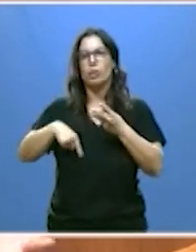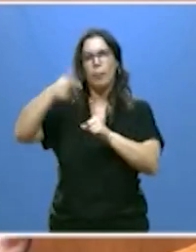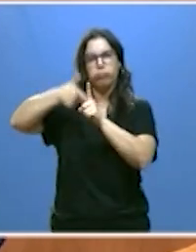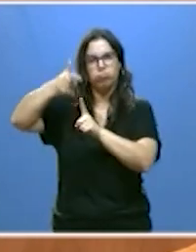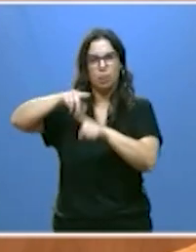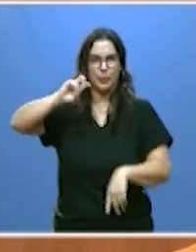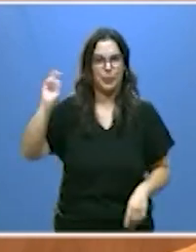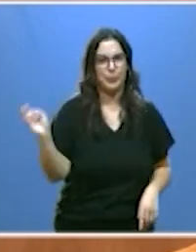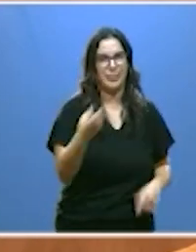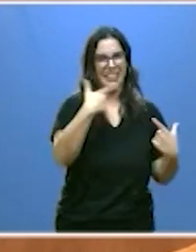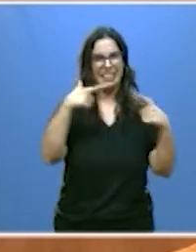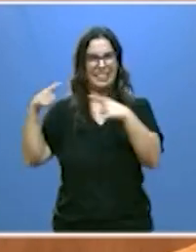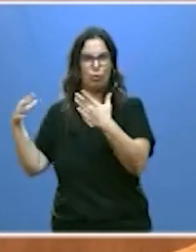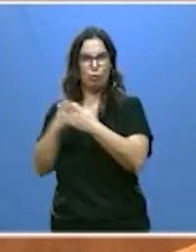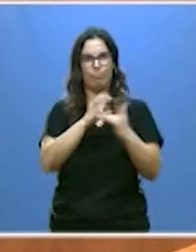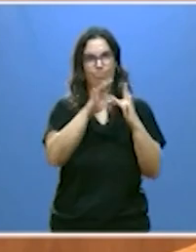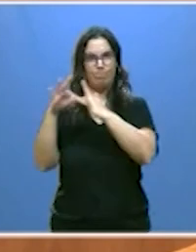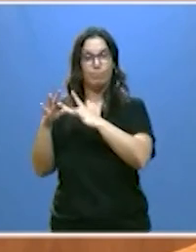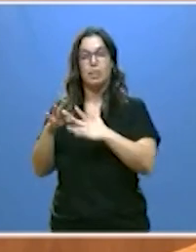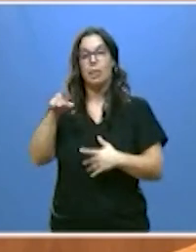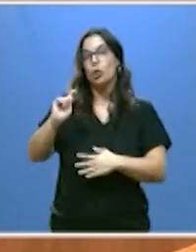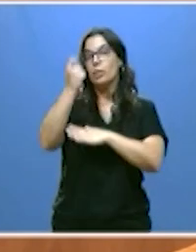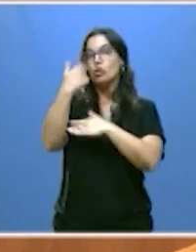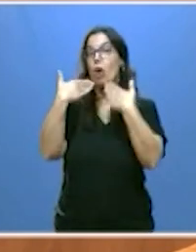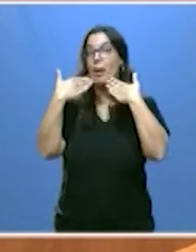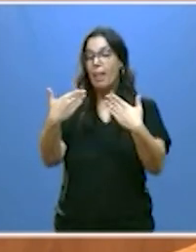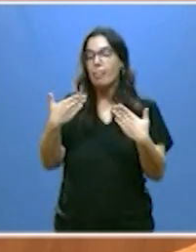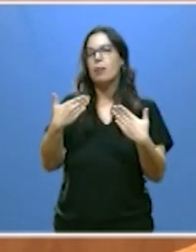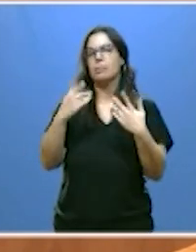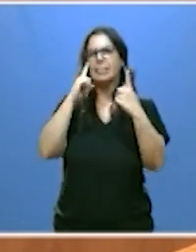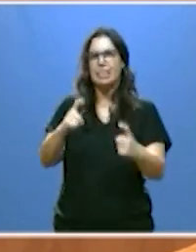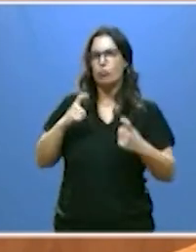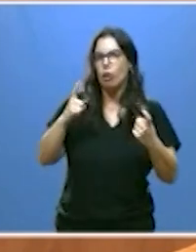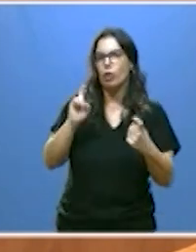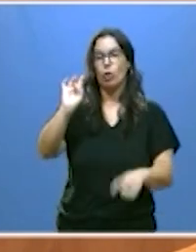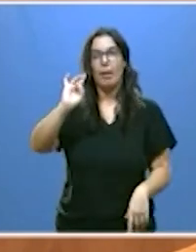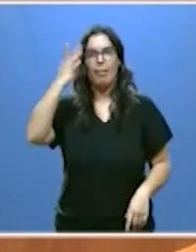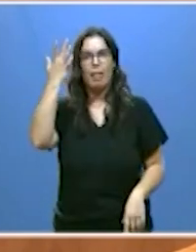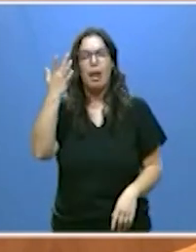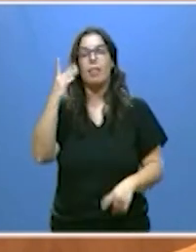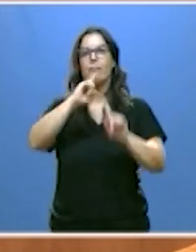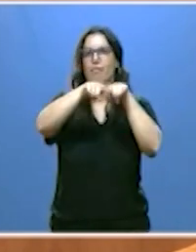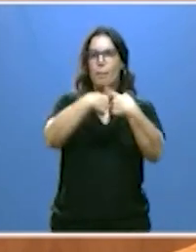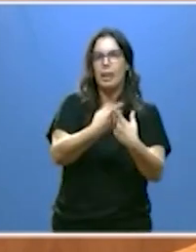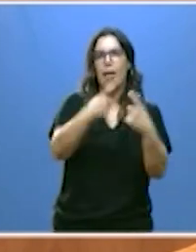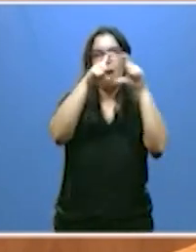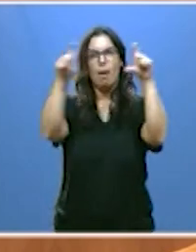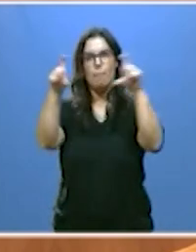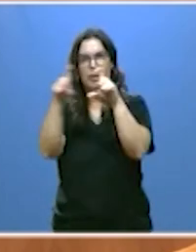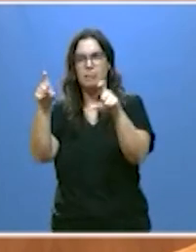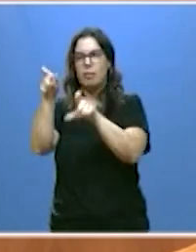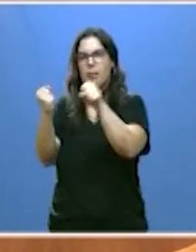Unos logros alcanzados, desde luego, gracias al esfuerzo, a la iniciativa de familias, empresas,